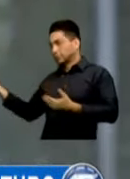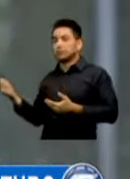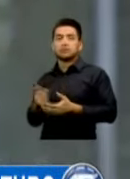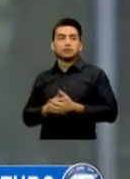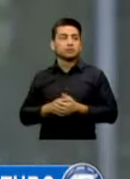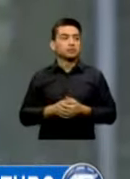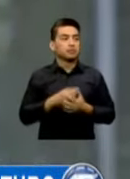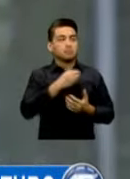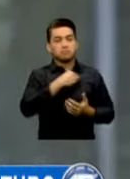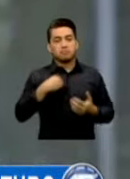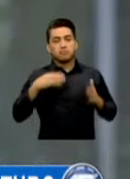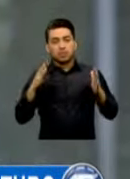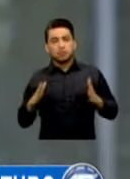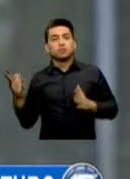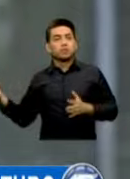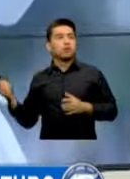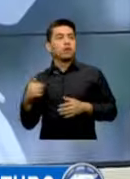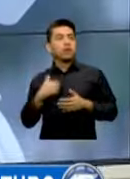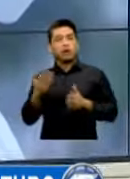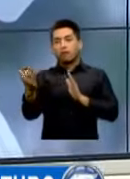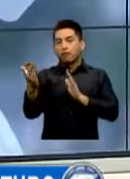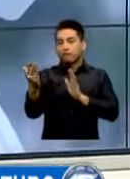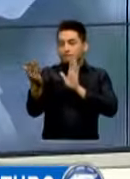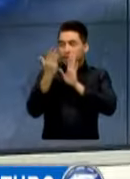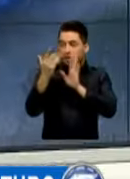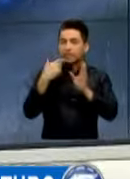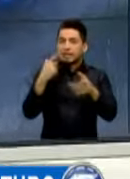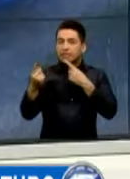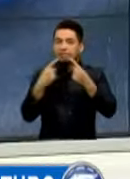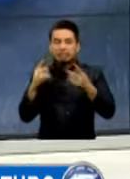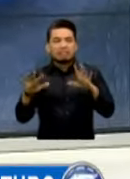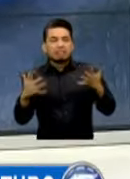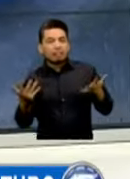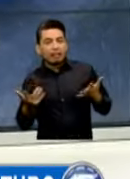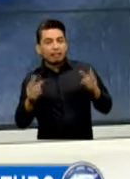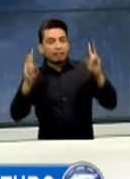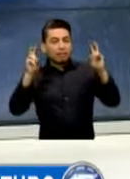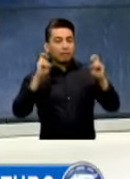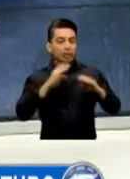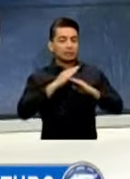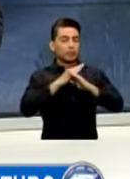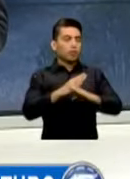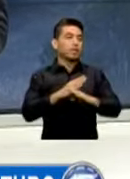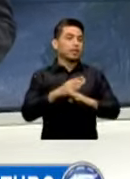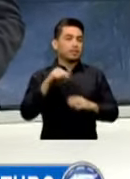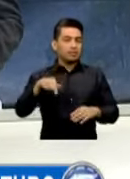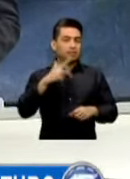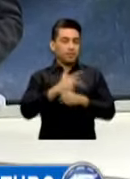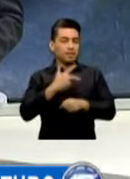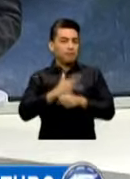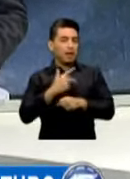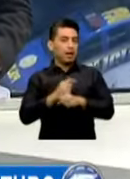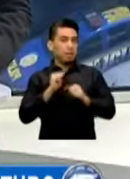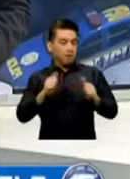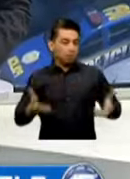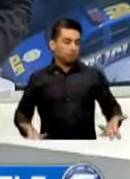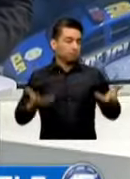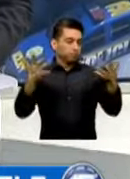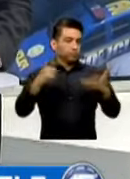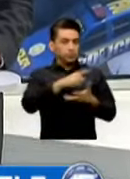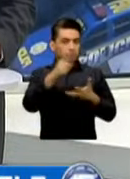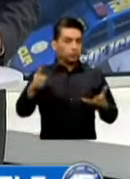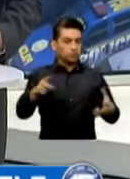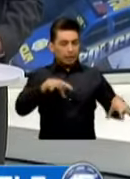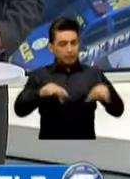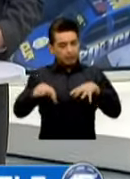A Esta Seguridad Ciudadana Que Es De Lo Que Todo Mundo Habla Y Que Todo Mundo Necesita Precisamente Para El Desarrollo De Sus Actividades Diarias Porque Pues